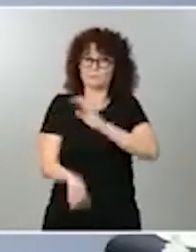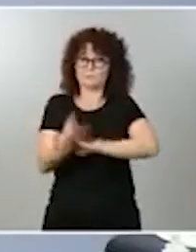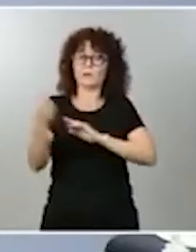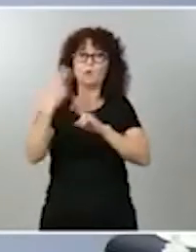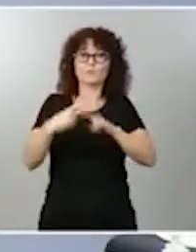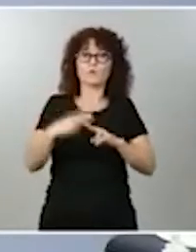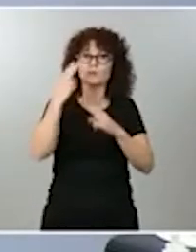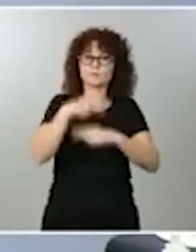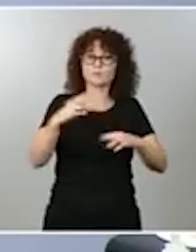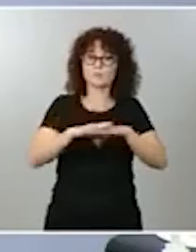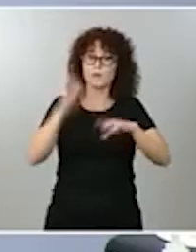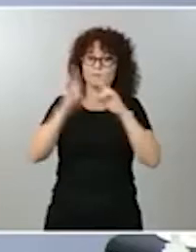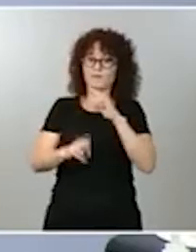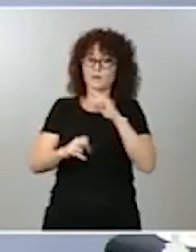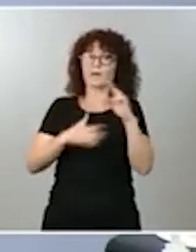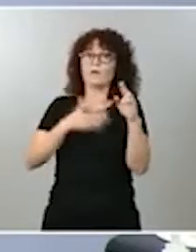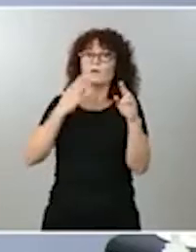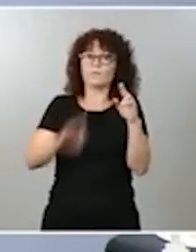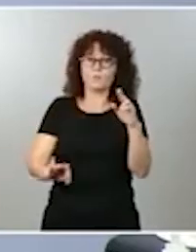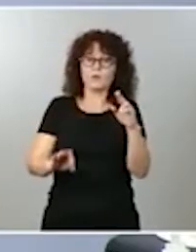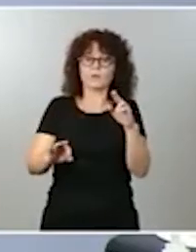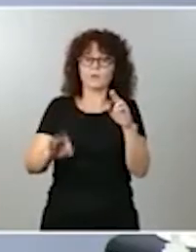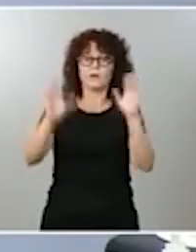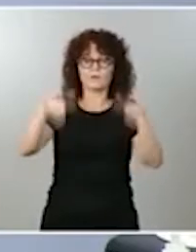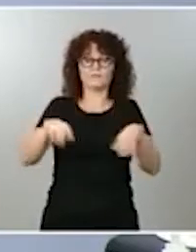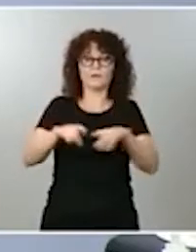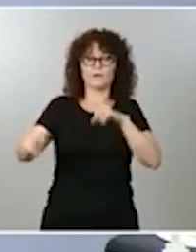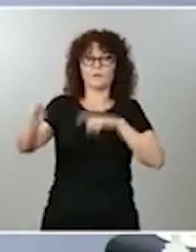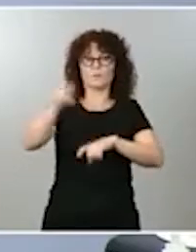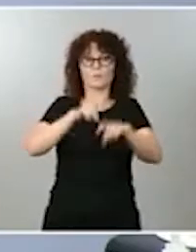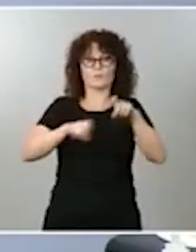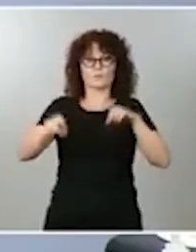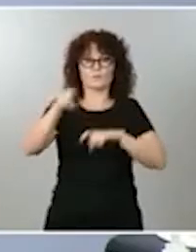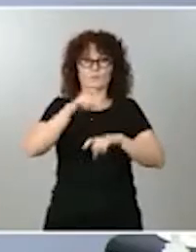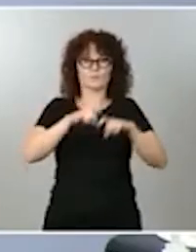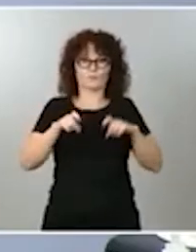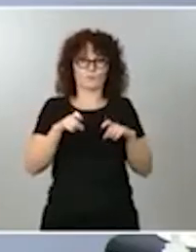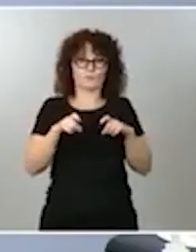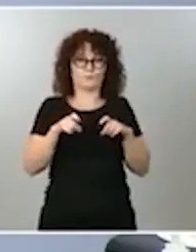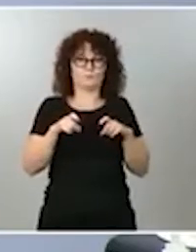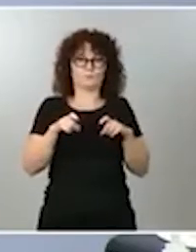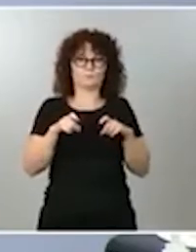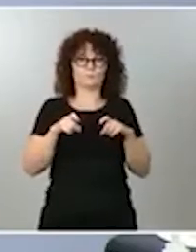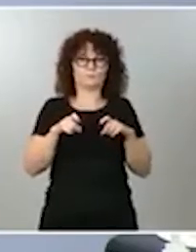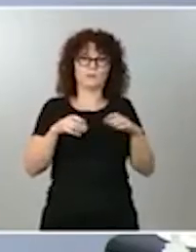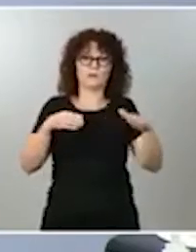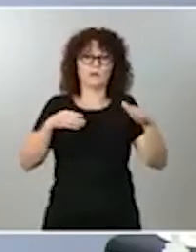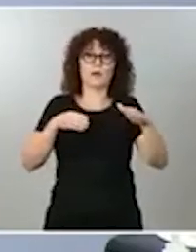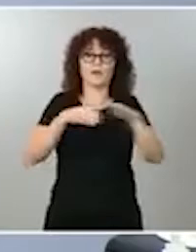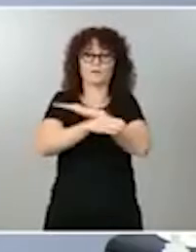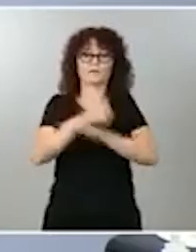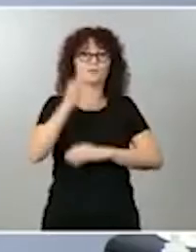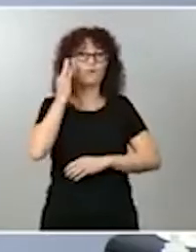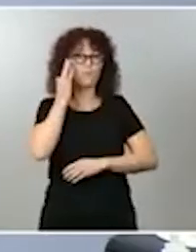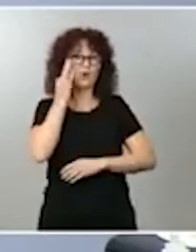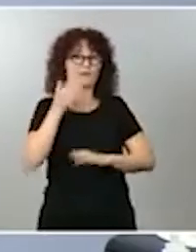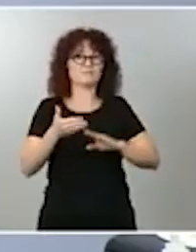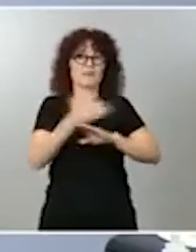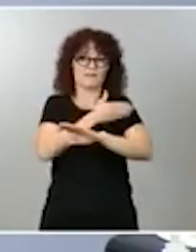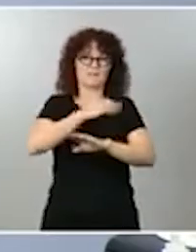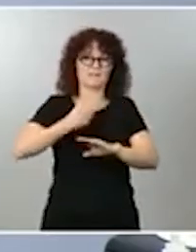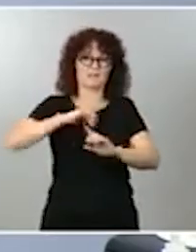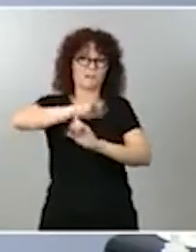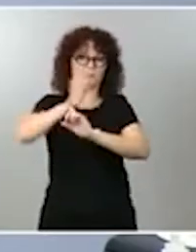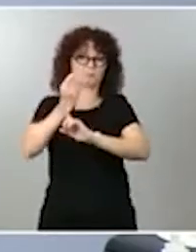se pueden producir retrocesos de muchos años en el acceso de las mujeres a derechos que, como decía, han sido